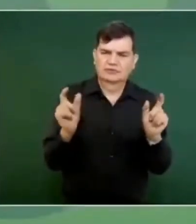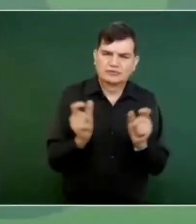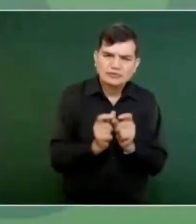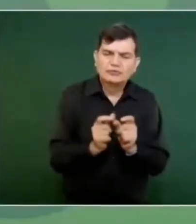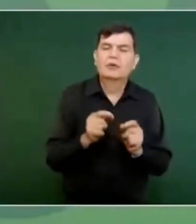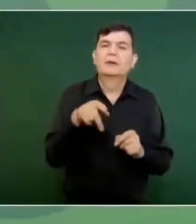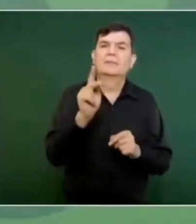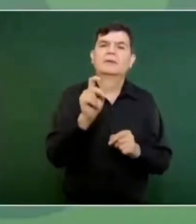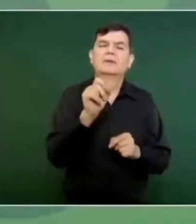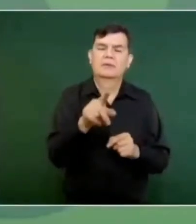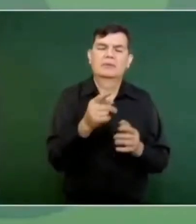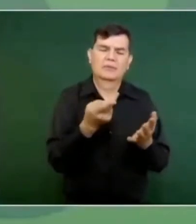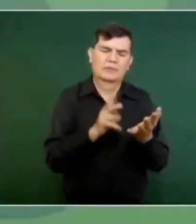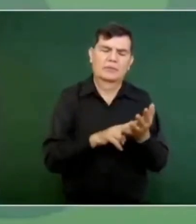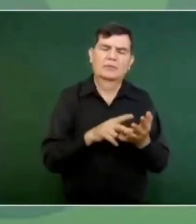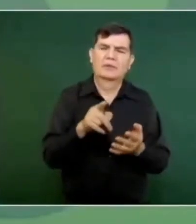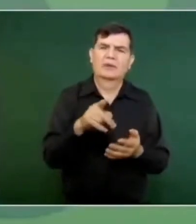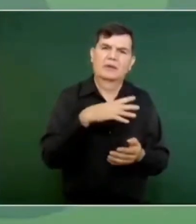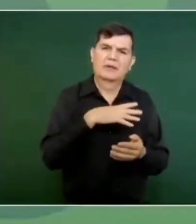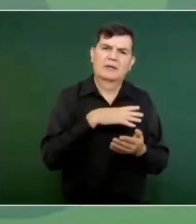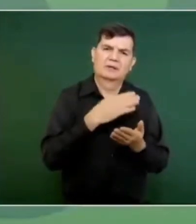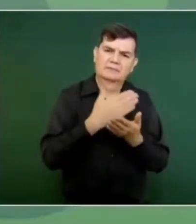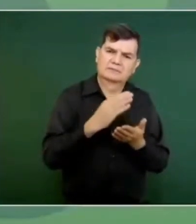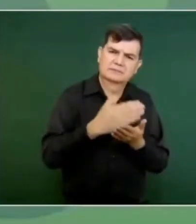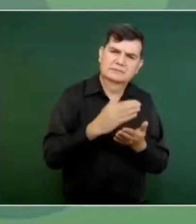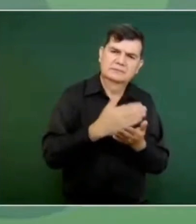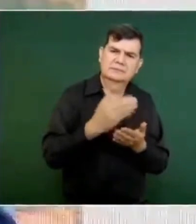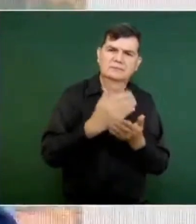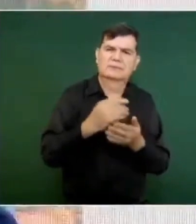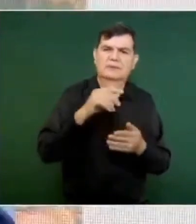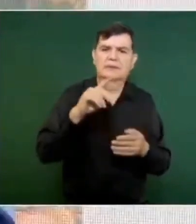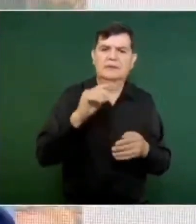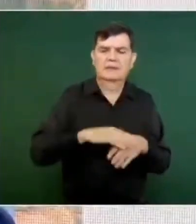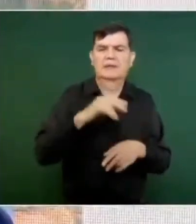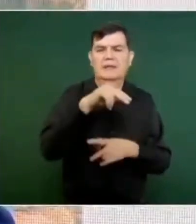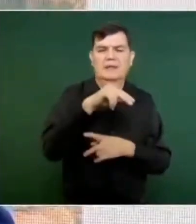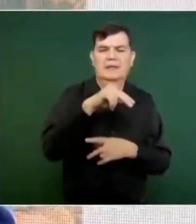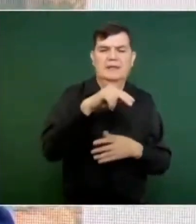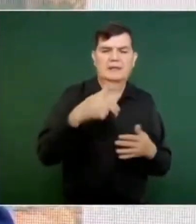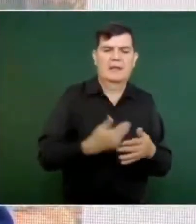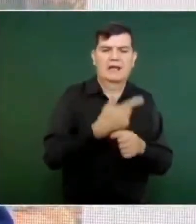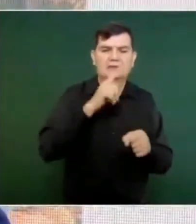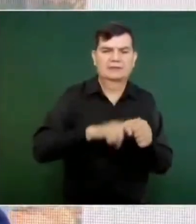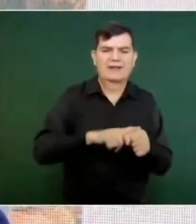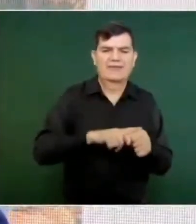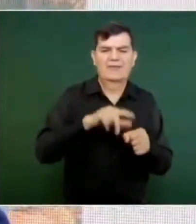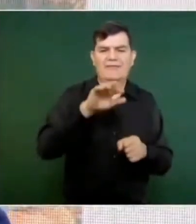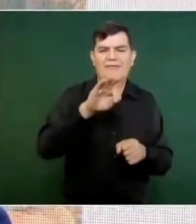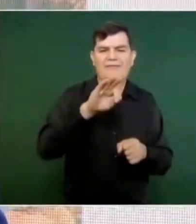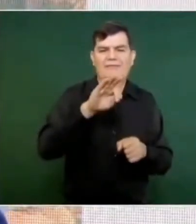también créditos de nacional financiera